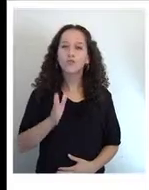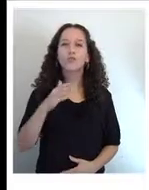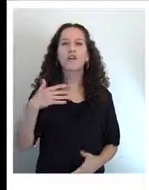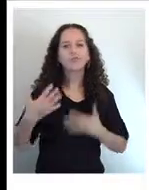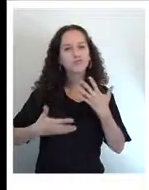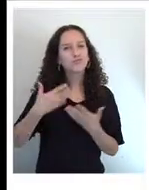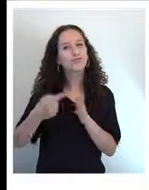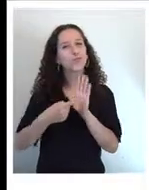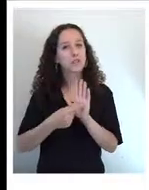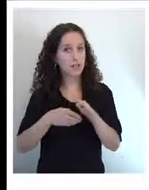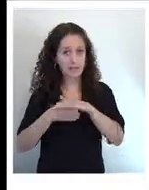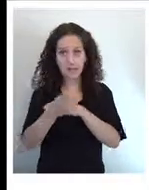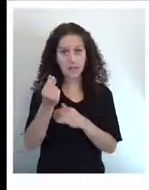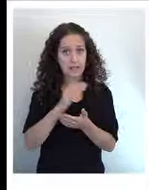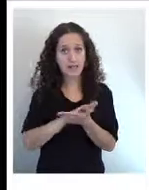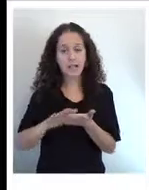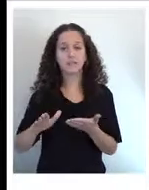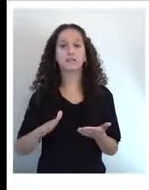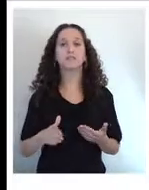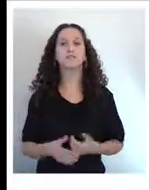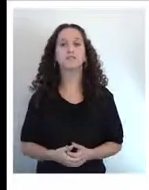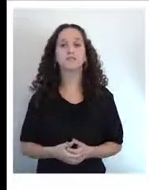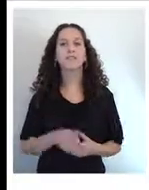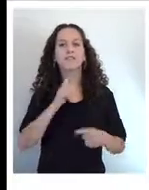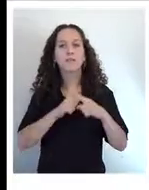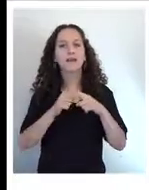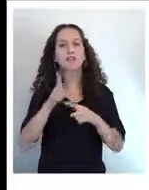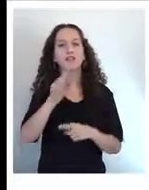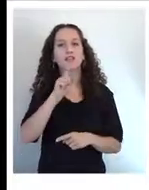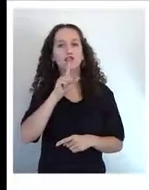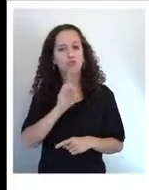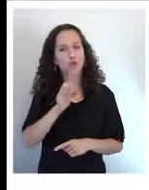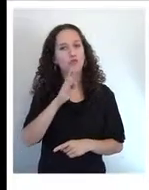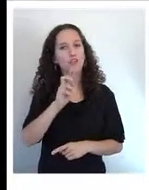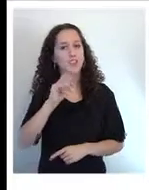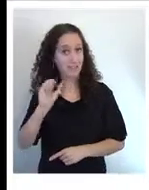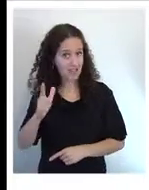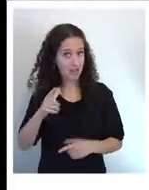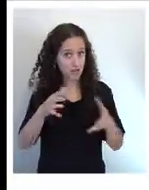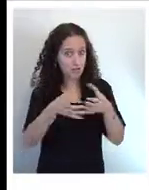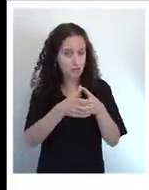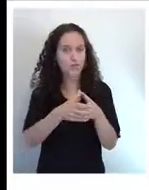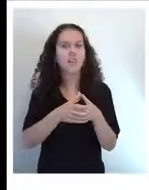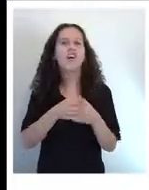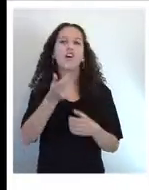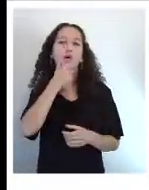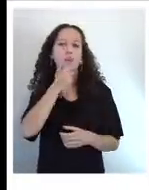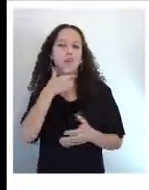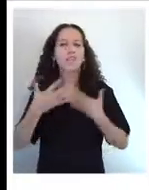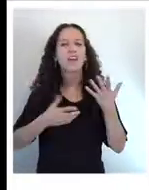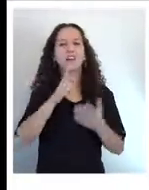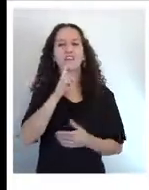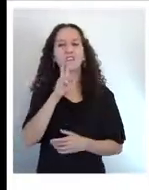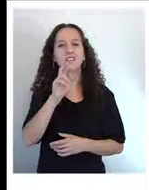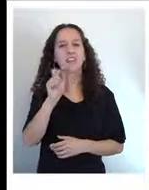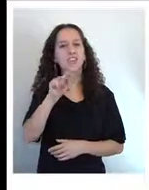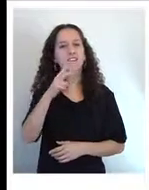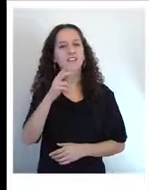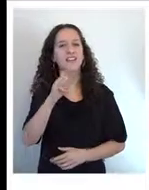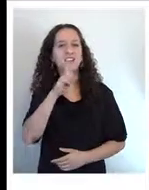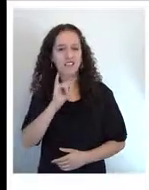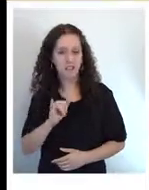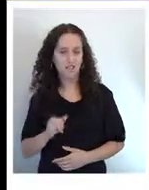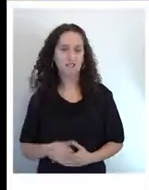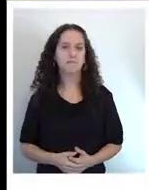Continúan las funciones con entrada liberada de la compañía de Teatro Santo Bordel, con su popular comedia Trafesti,